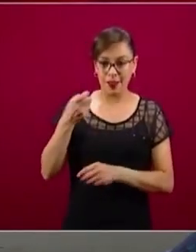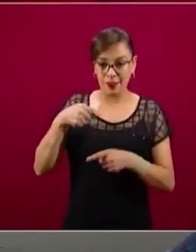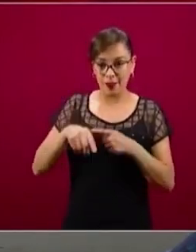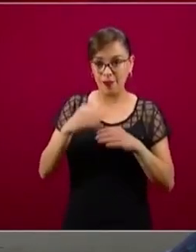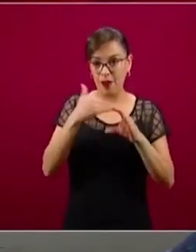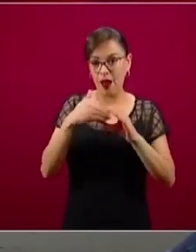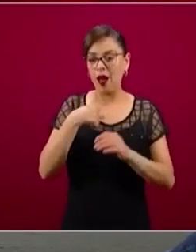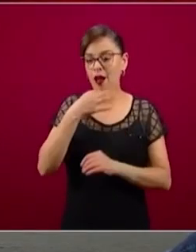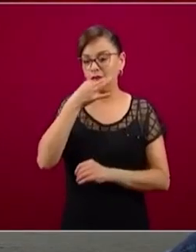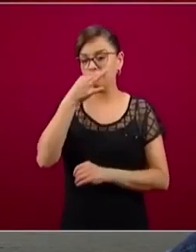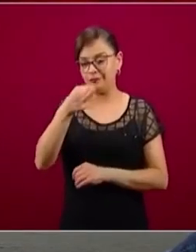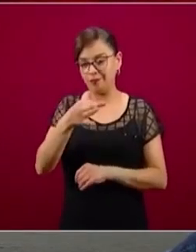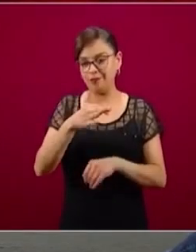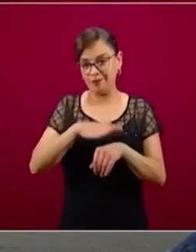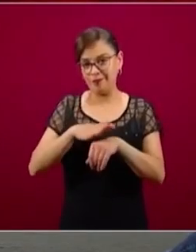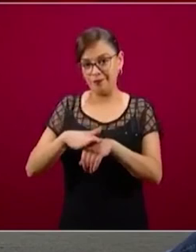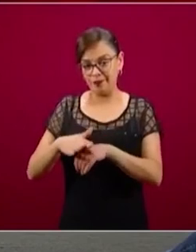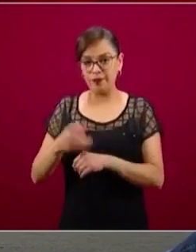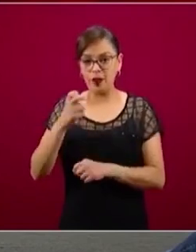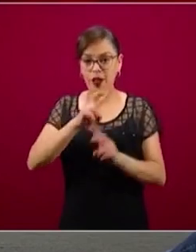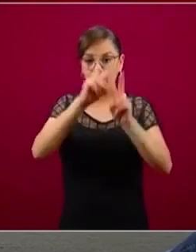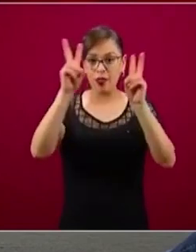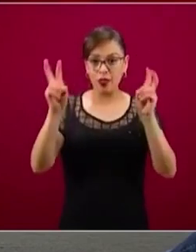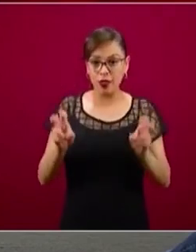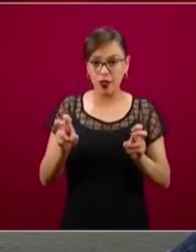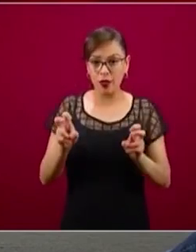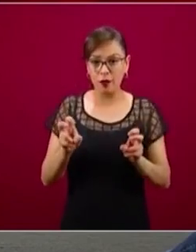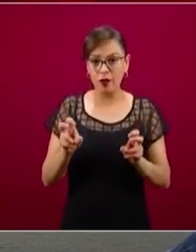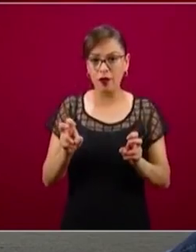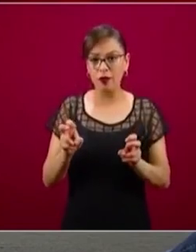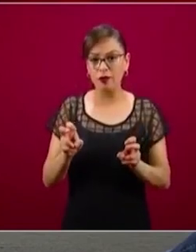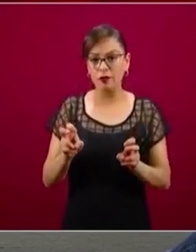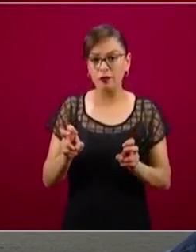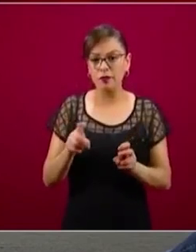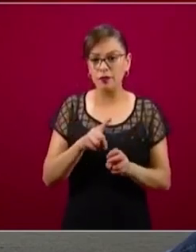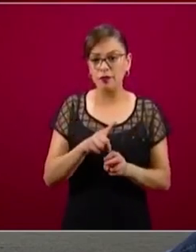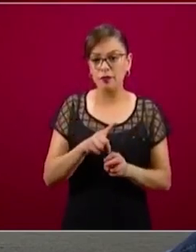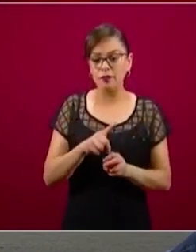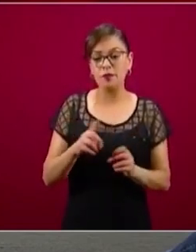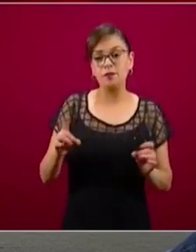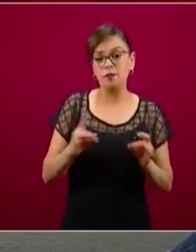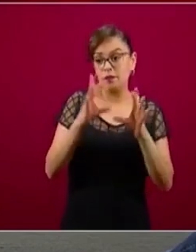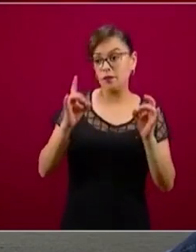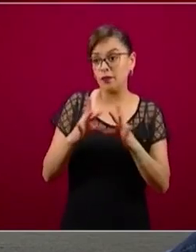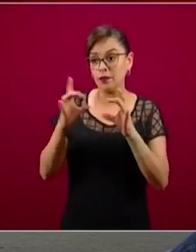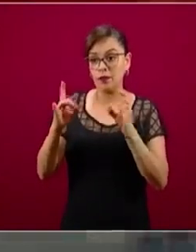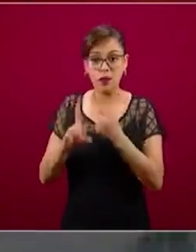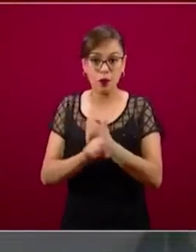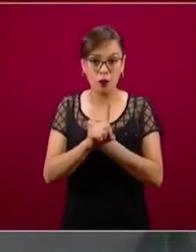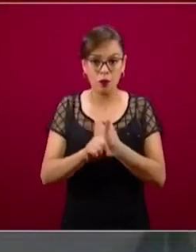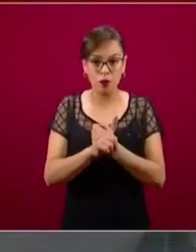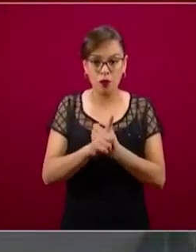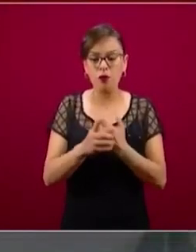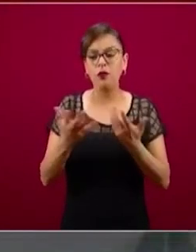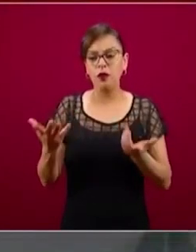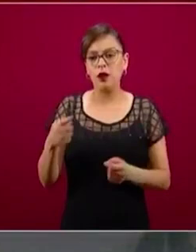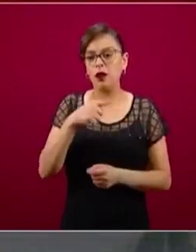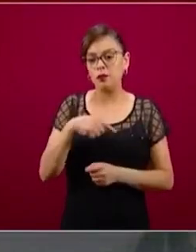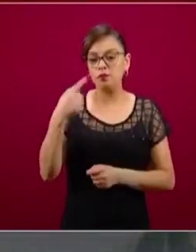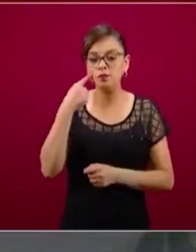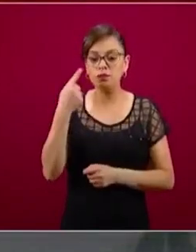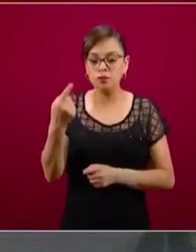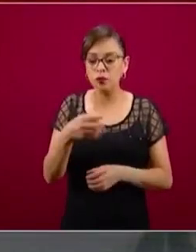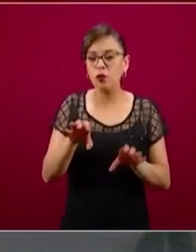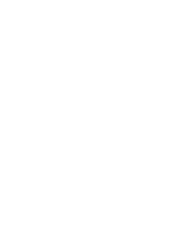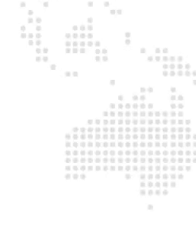temas que van saliendo y los estamos resolviendo como aquí lo hemos manifestado. Adelante, por favor.